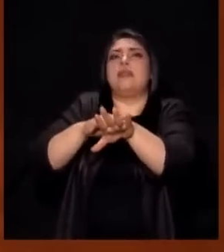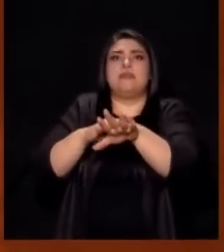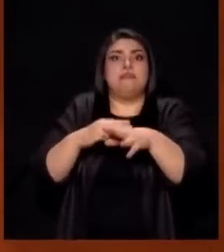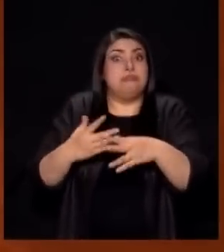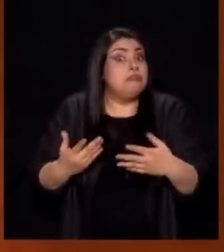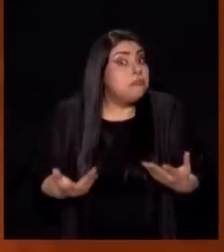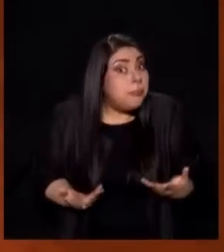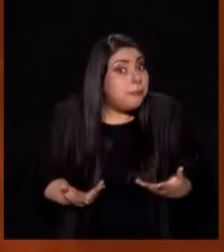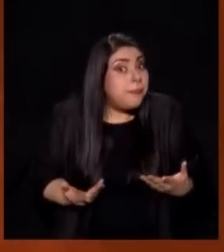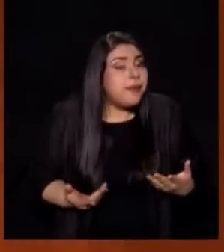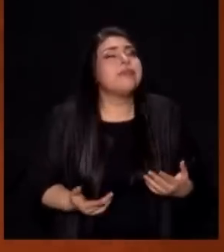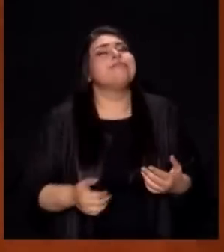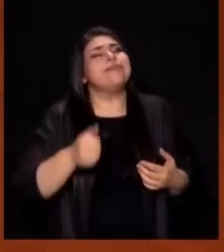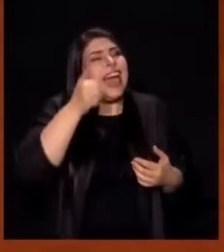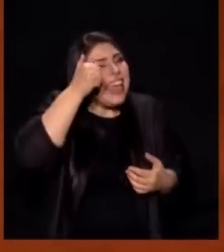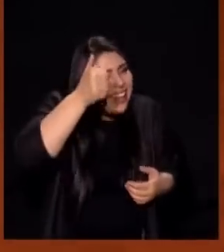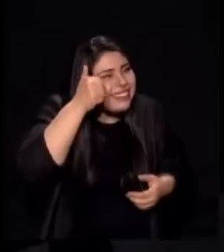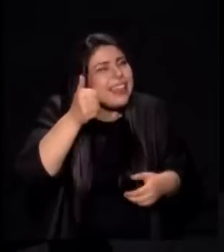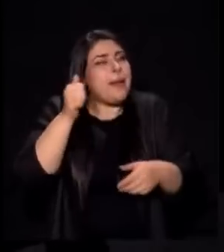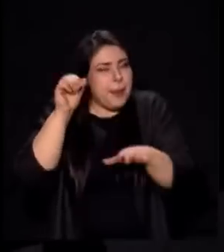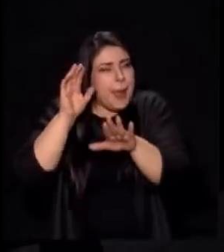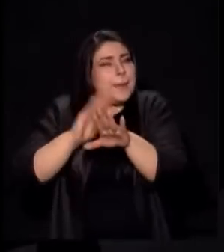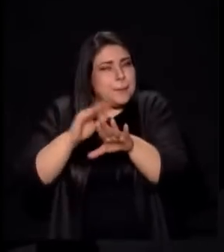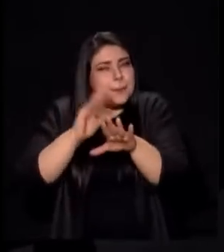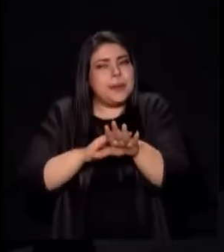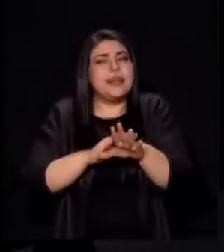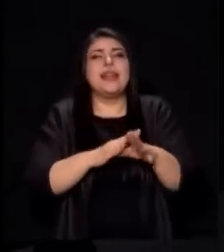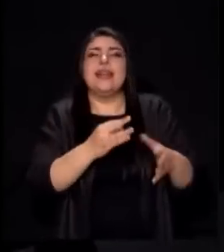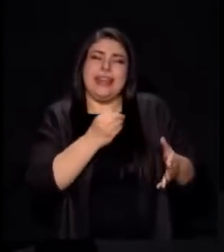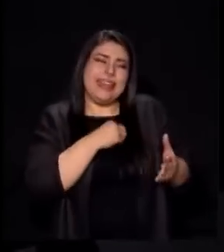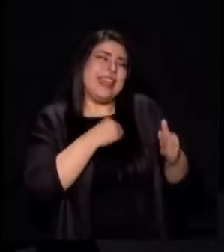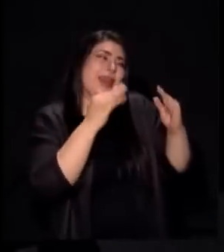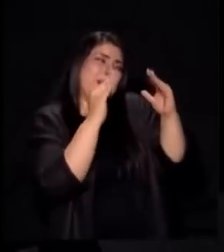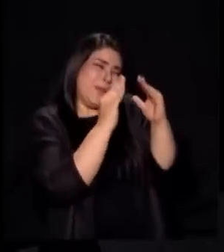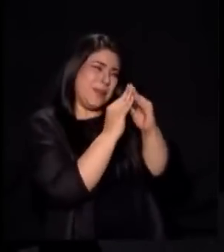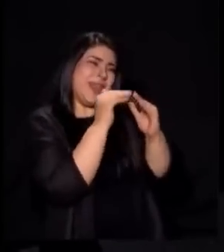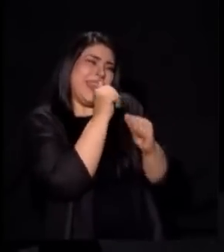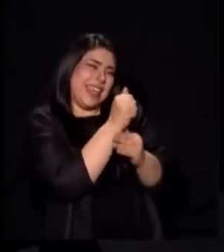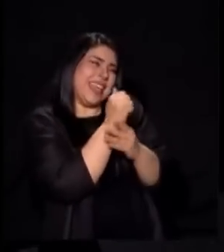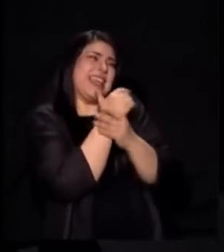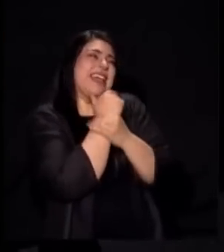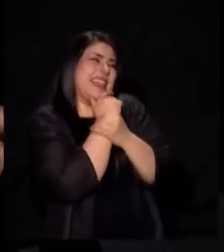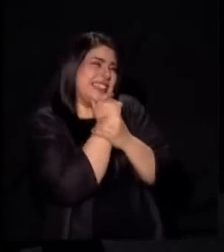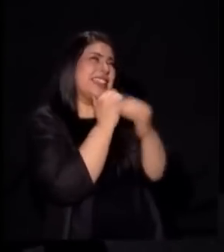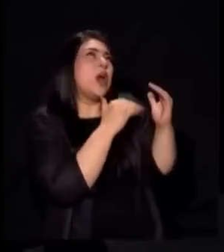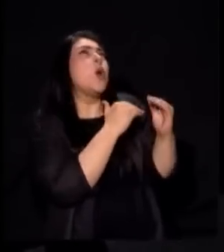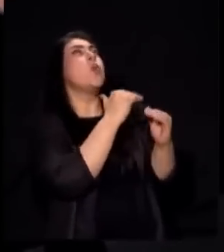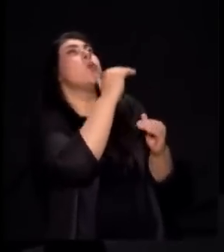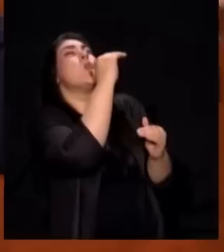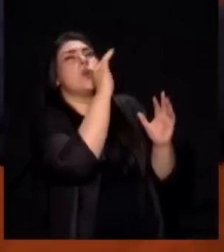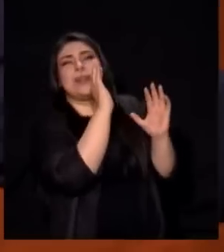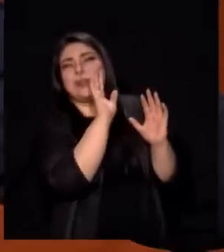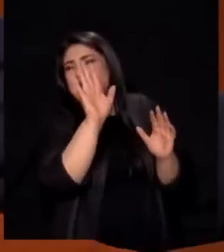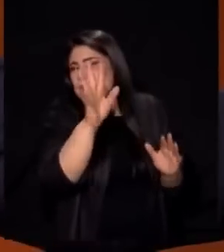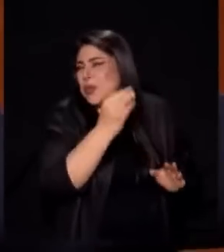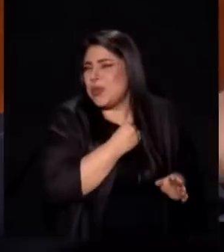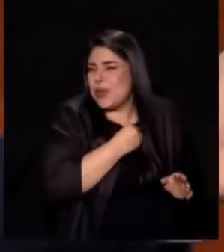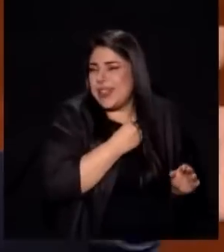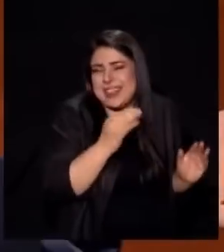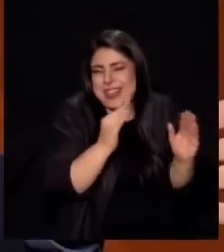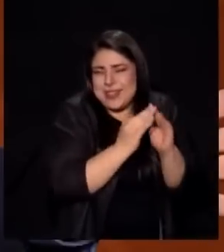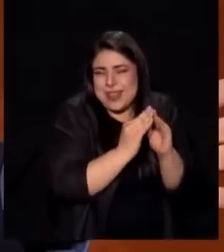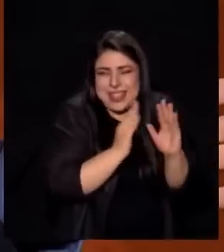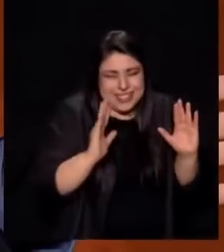No Digo Que No Pidas Algo En Especial Señor Quiero Mi Casita La Quiero Así La Quiero De 700 Pisos Para Arriba Que Señor Como A vos Te Guste